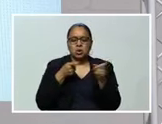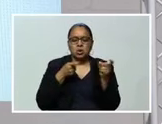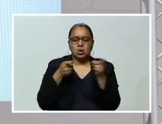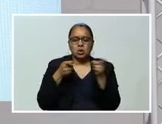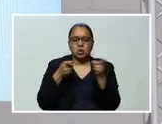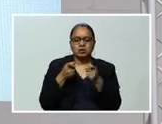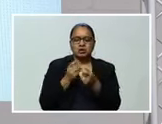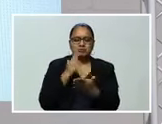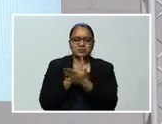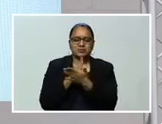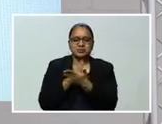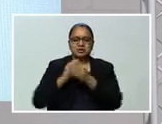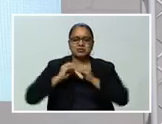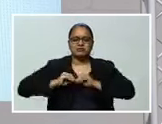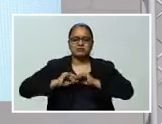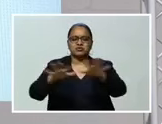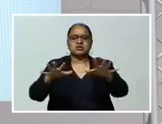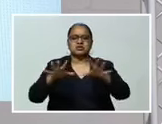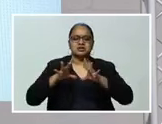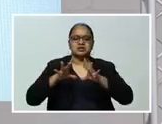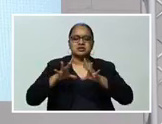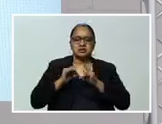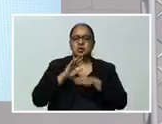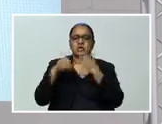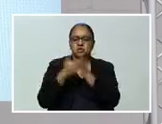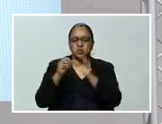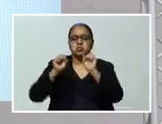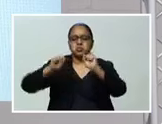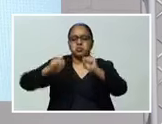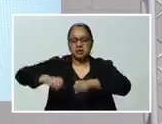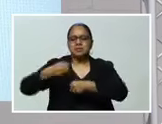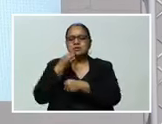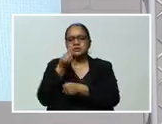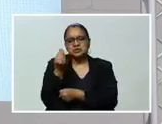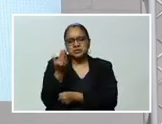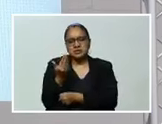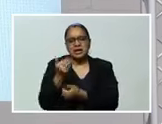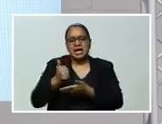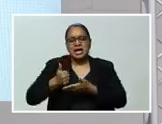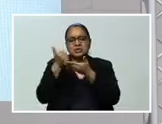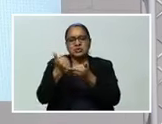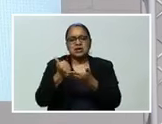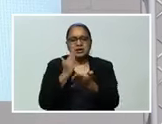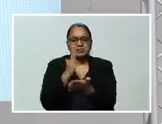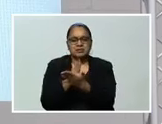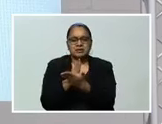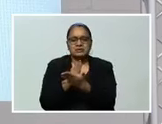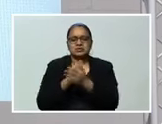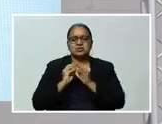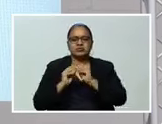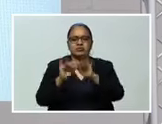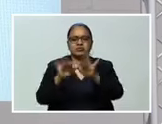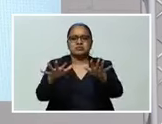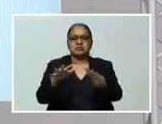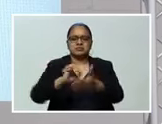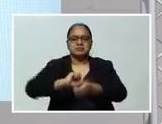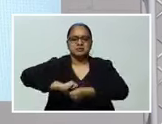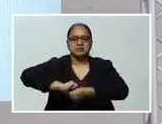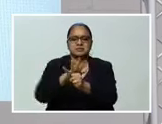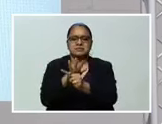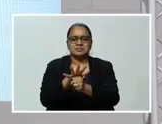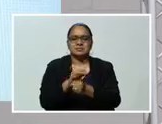contener Esta enfermedad Todos podemos Contribuir De alguna forma A detener Esta enfermedad